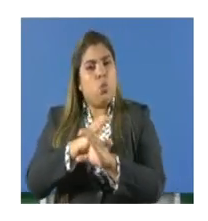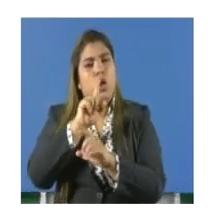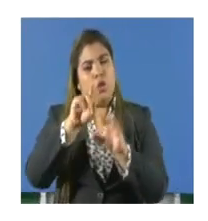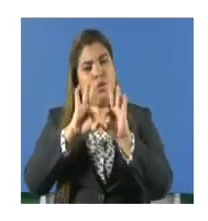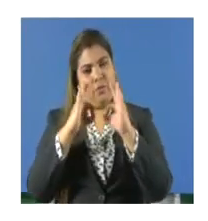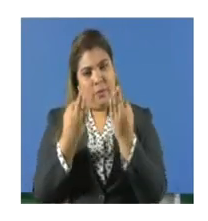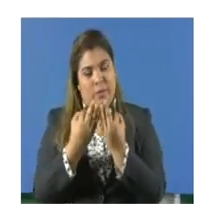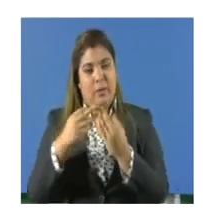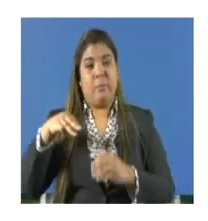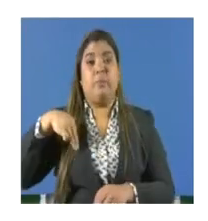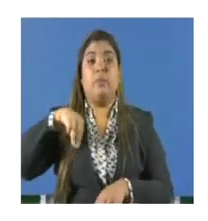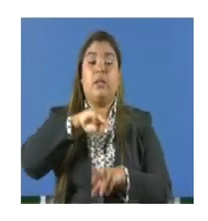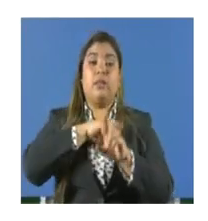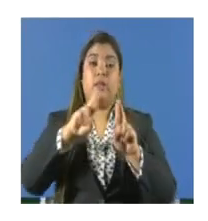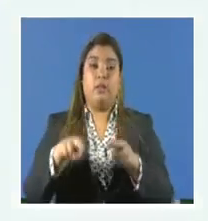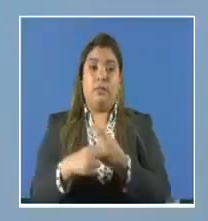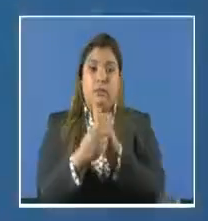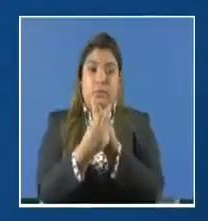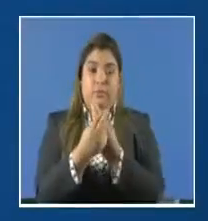Ministerio de Salud.